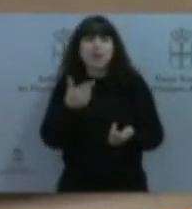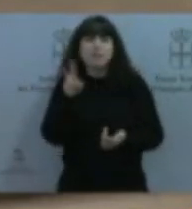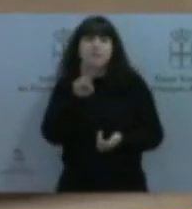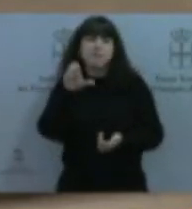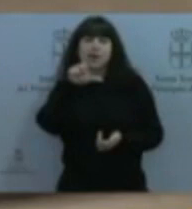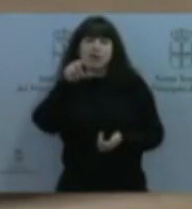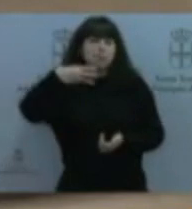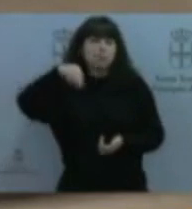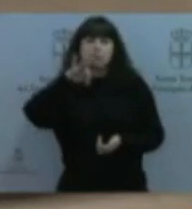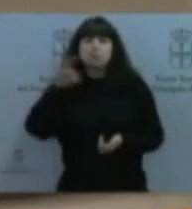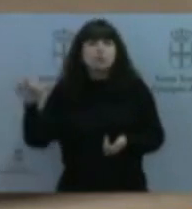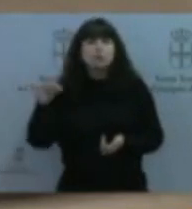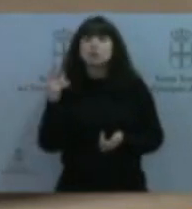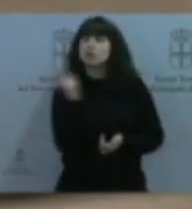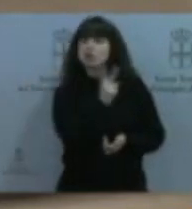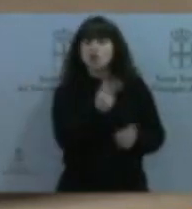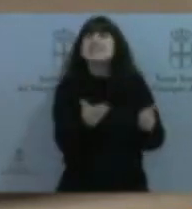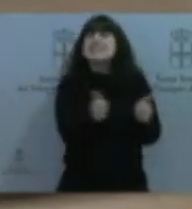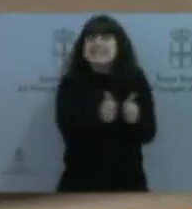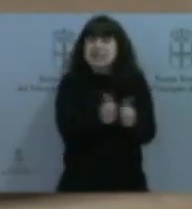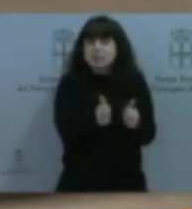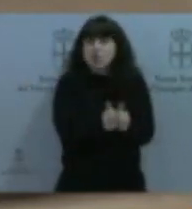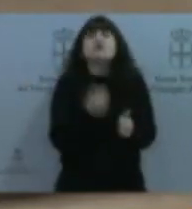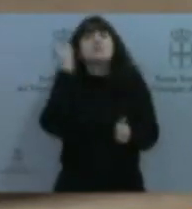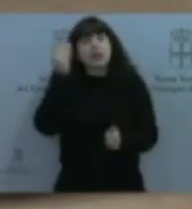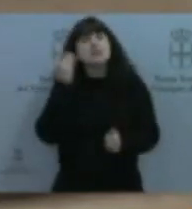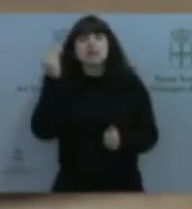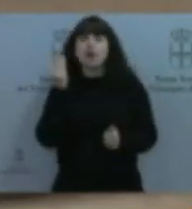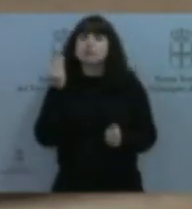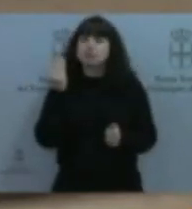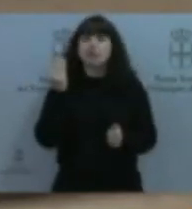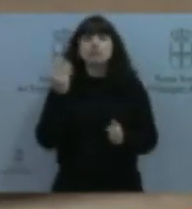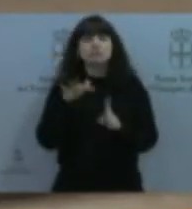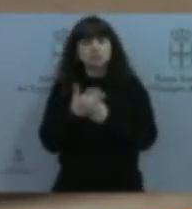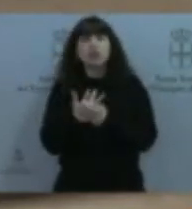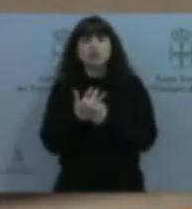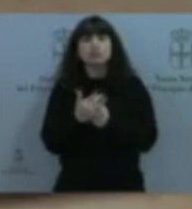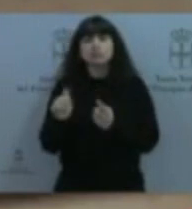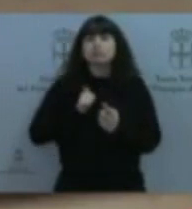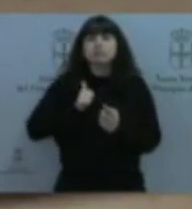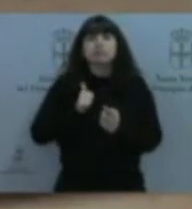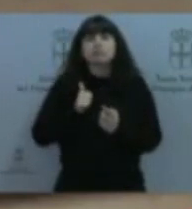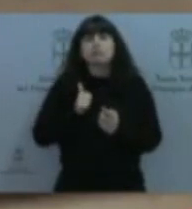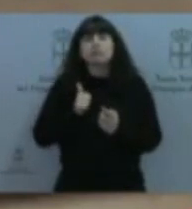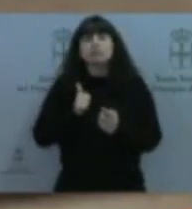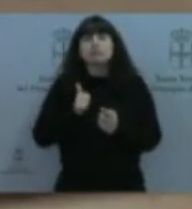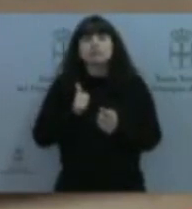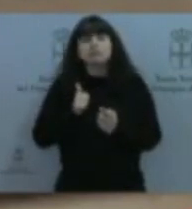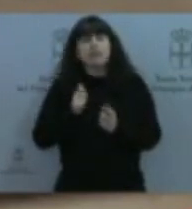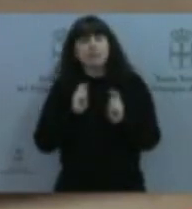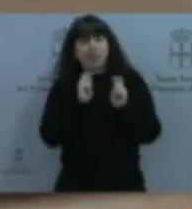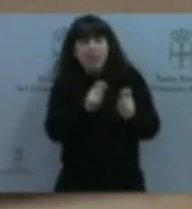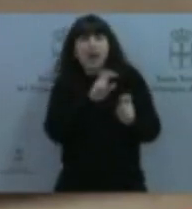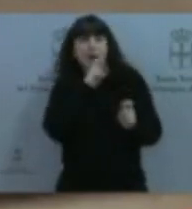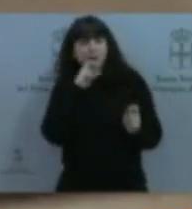suyo y creemos que sería una buena ocasión, probablemente, para poner en valor, como digo, no solo su figura, sino